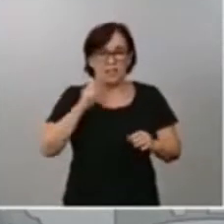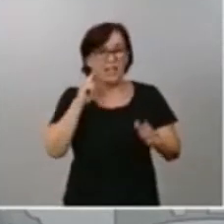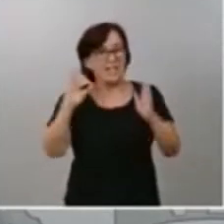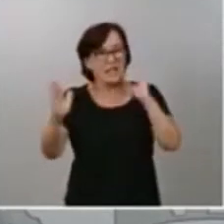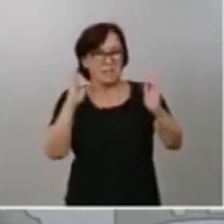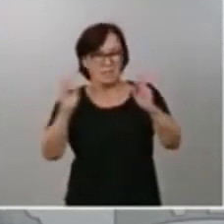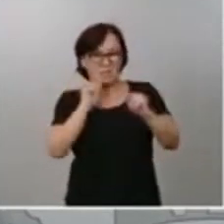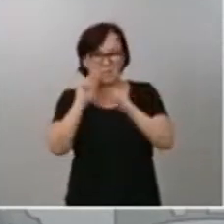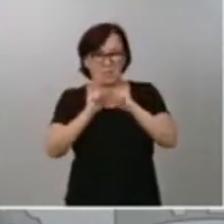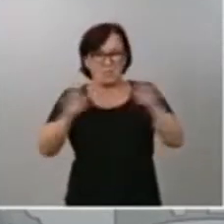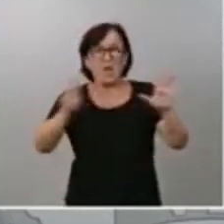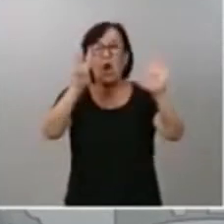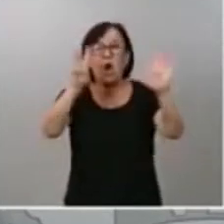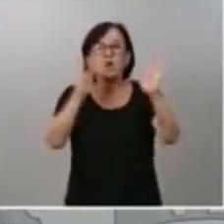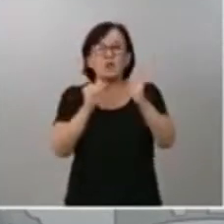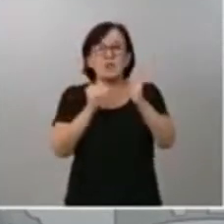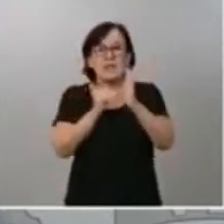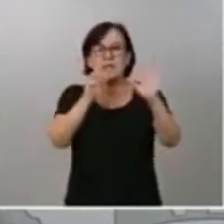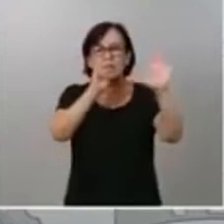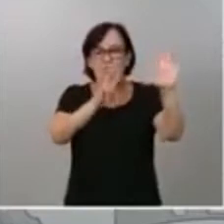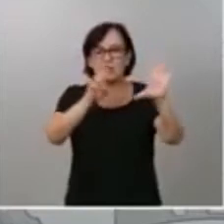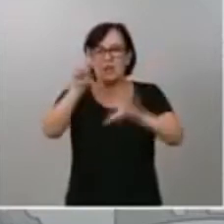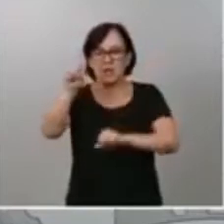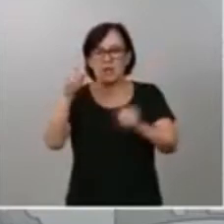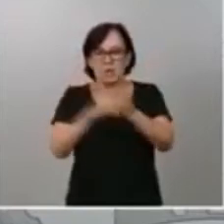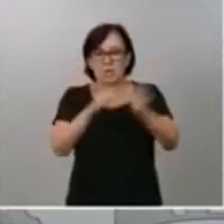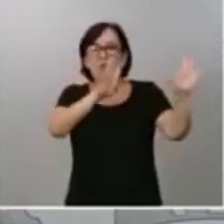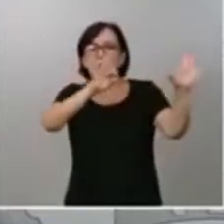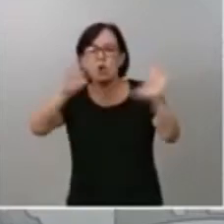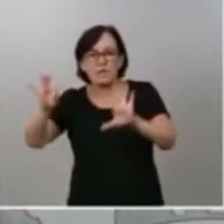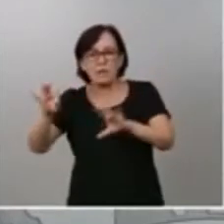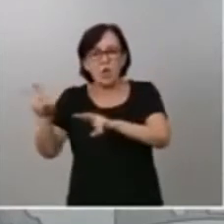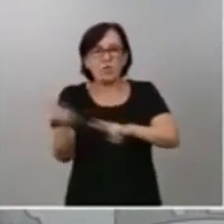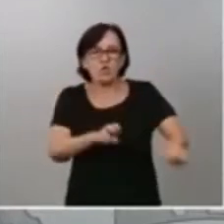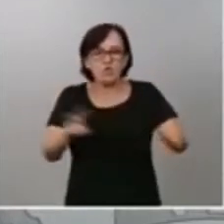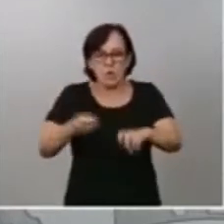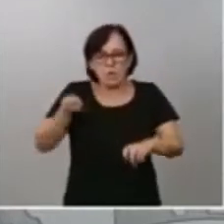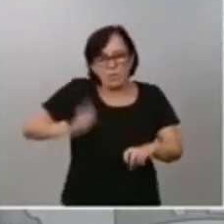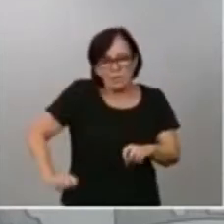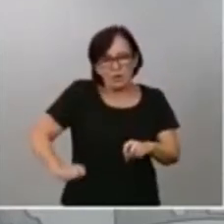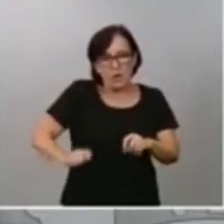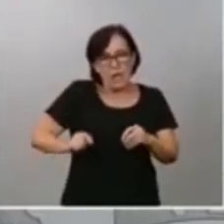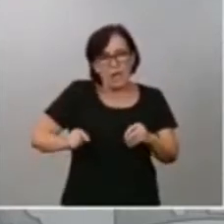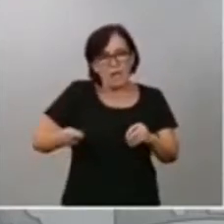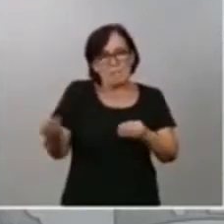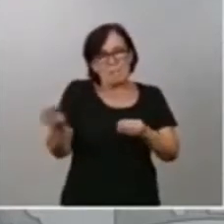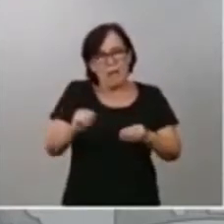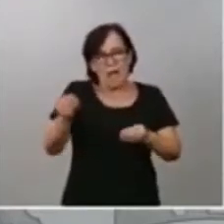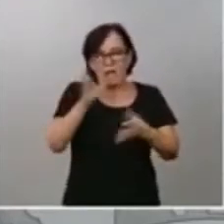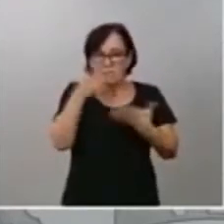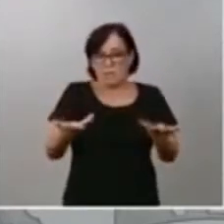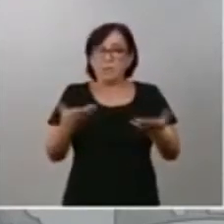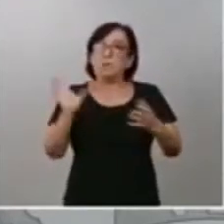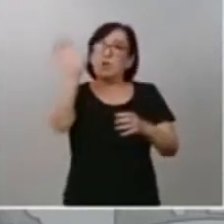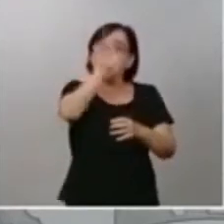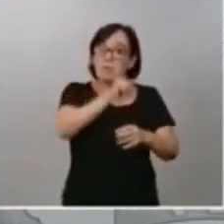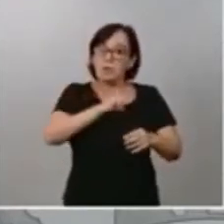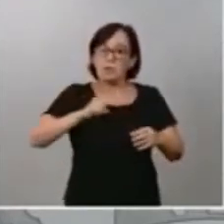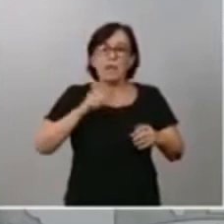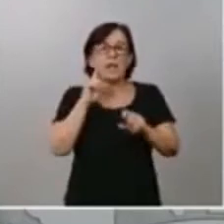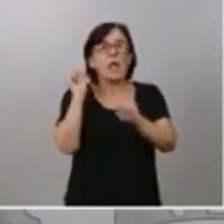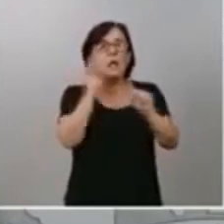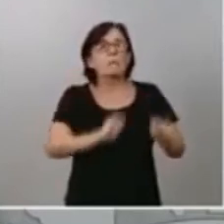81.900 nuevos profesionales adicionales que se han puesto a disposición de las comunidades autónomas para proteger vidas,